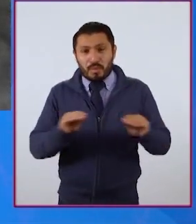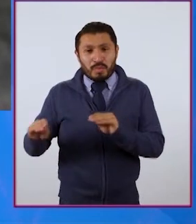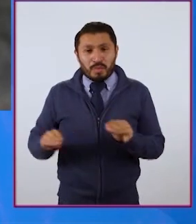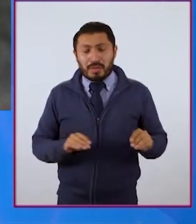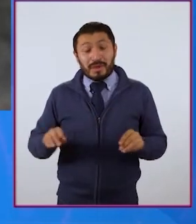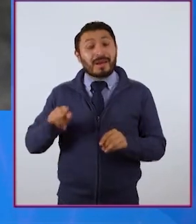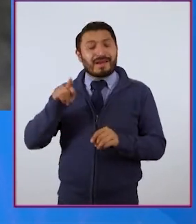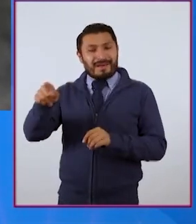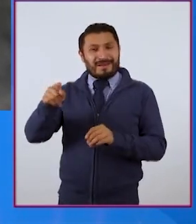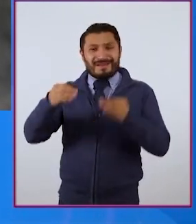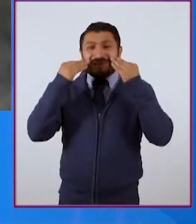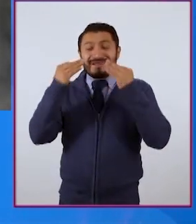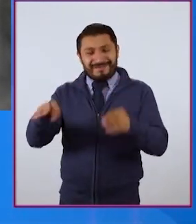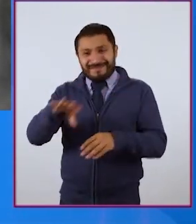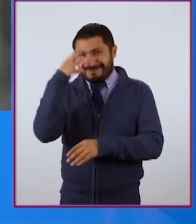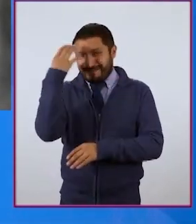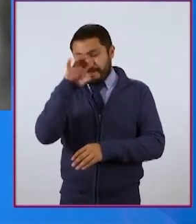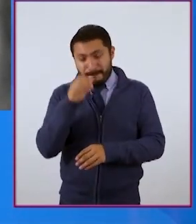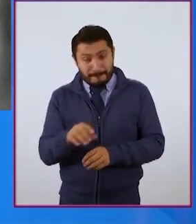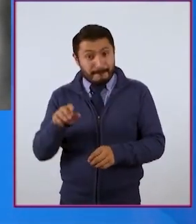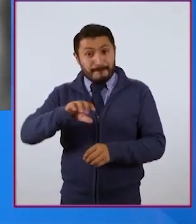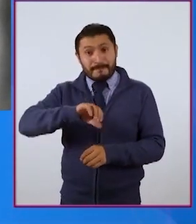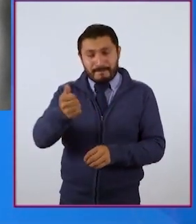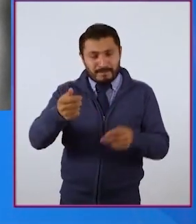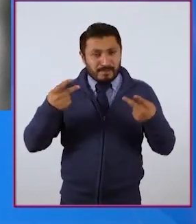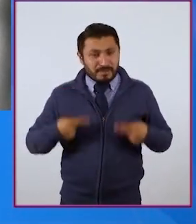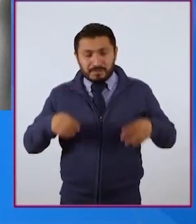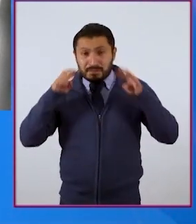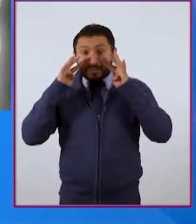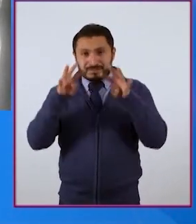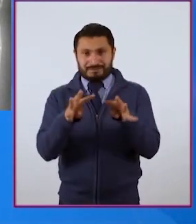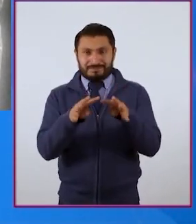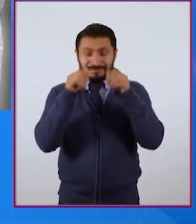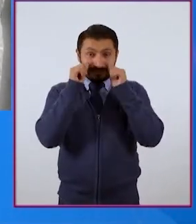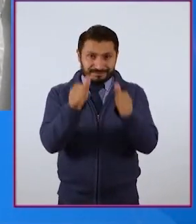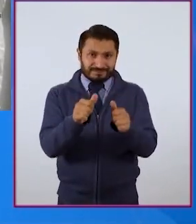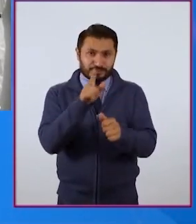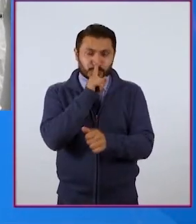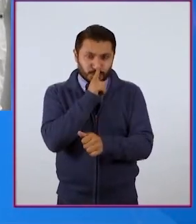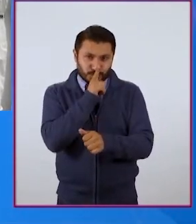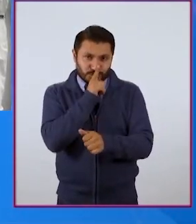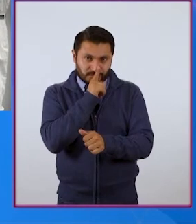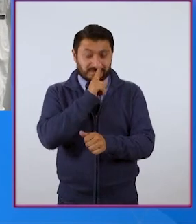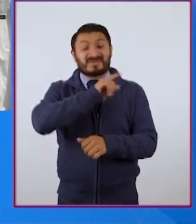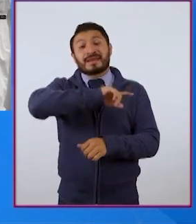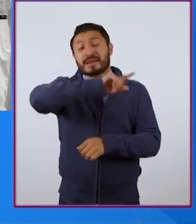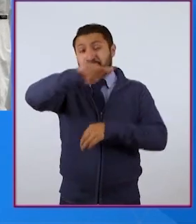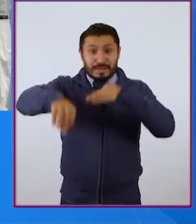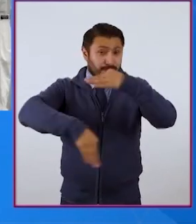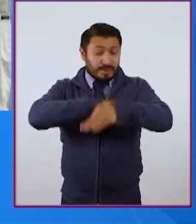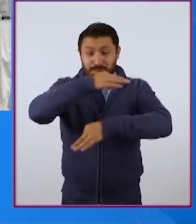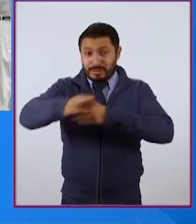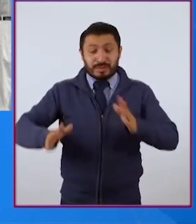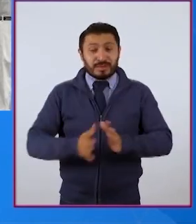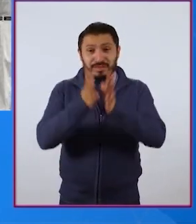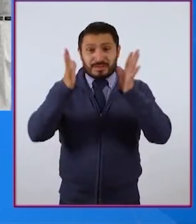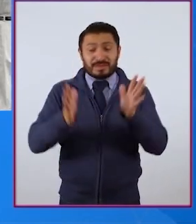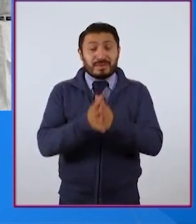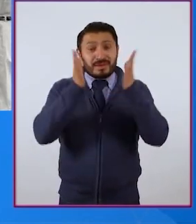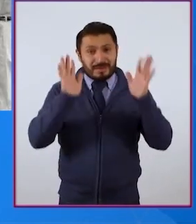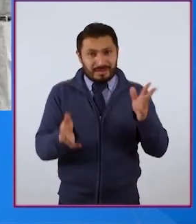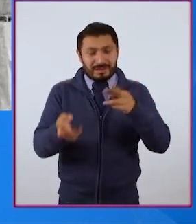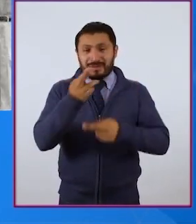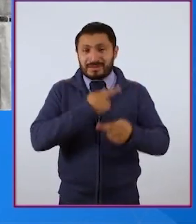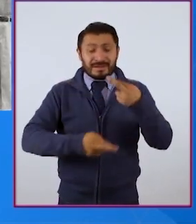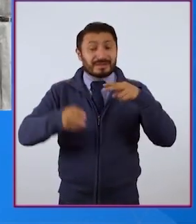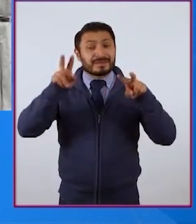fotografía, mientras los demás se mantienen en el cinesio. Ya que todos hayan participado, regresen a sus